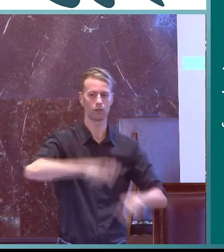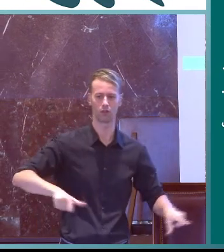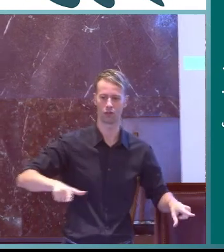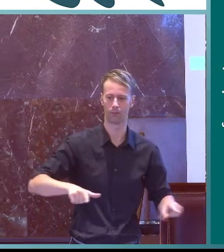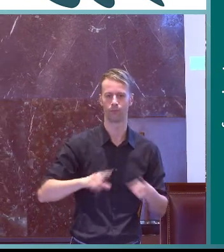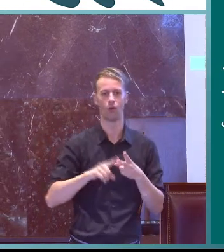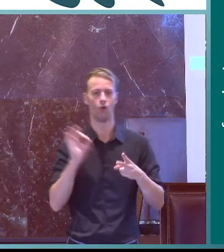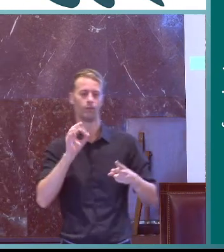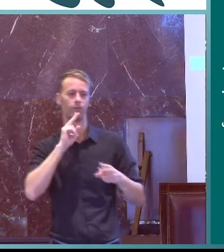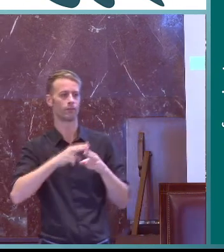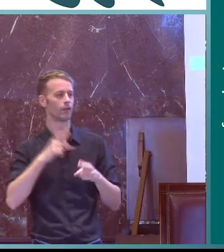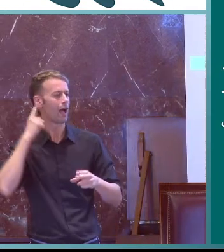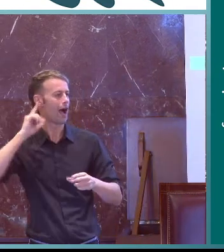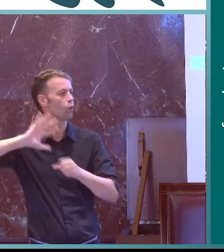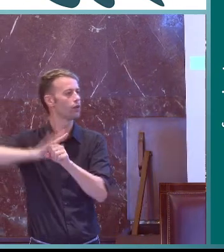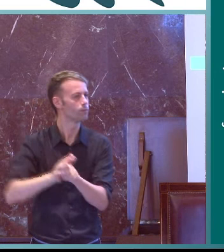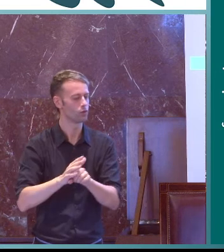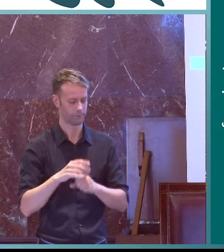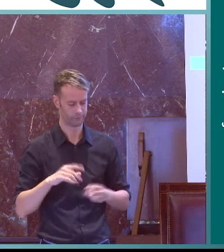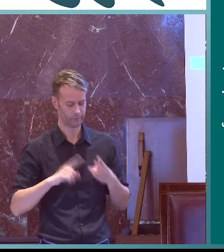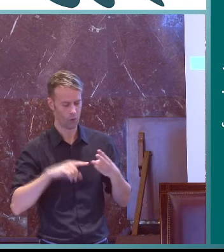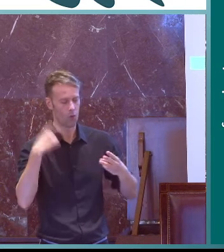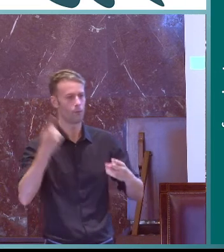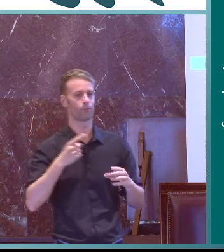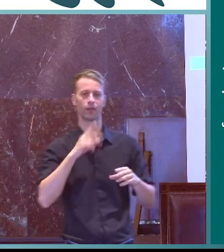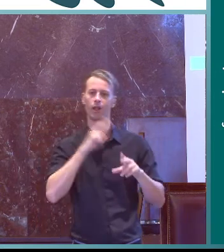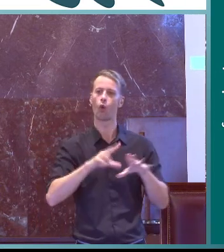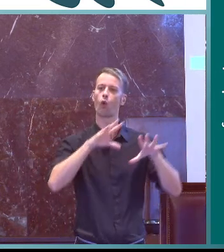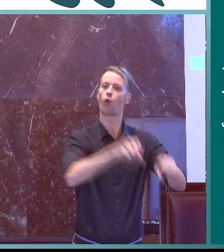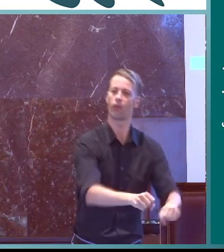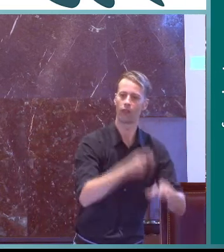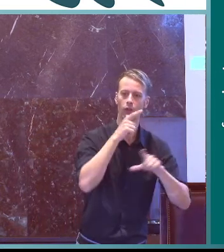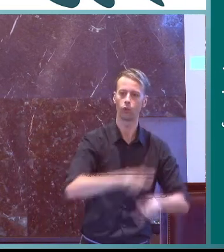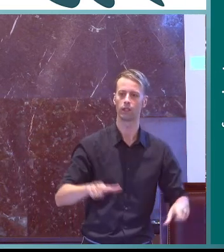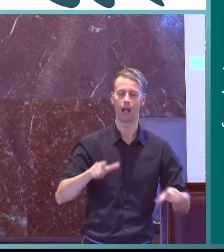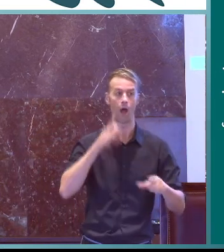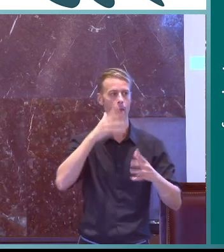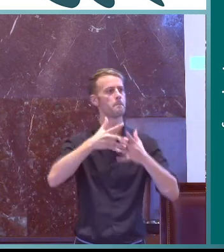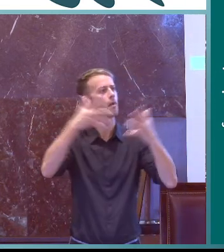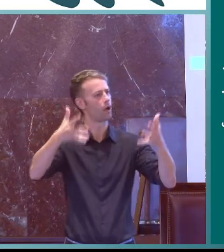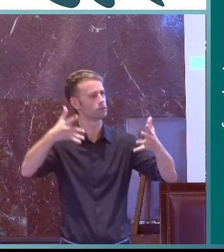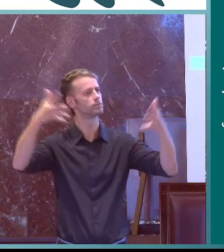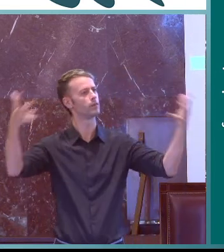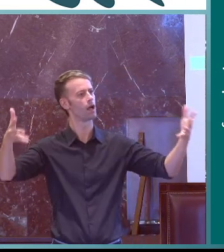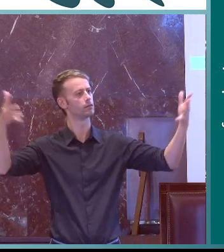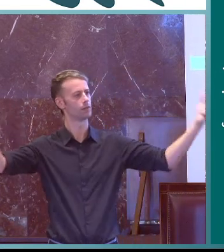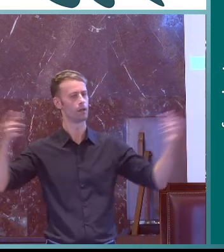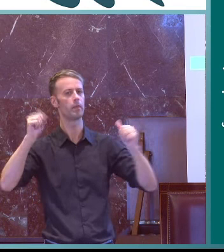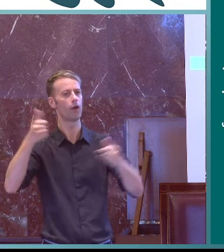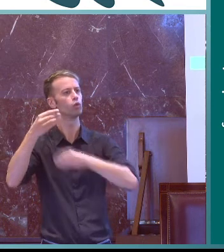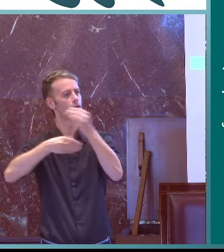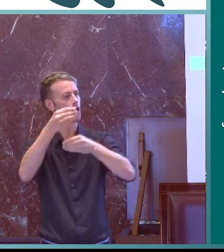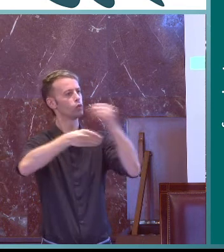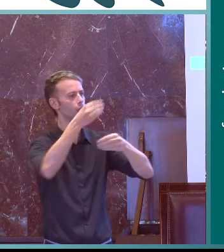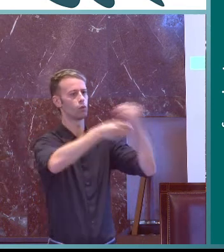algunos expertos hablan o lo denominan genocidio lingüístico audismo o colonización lingüística cada vez